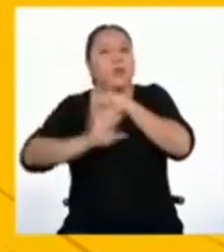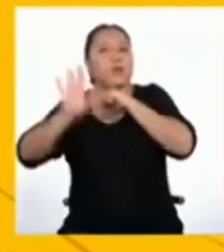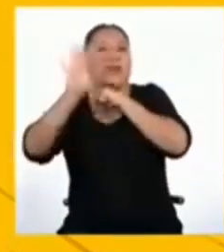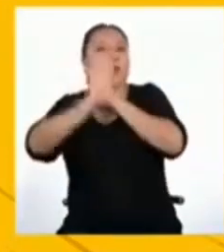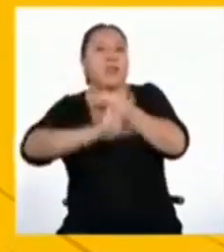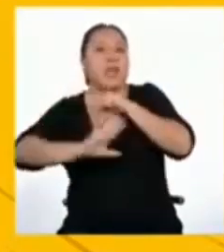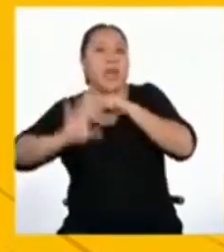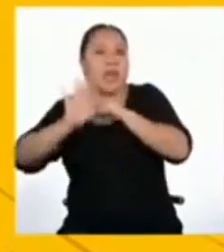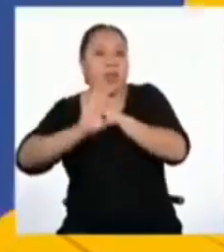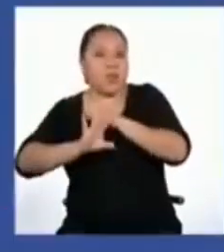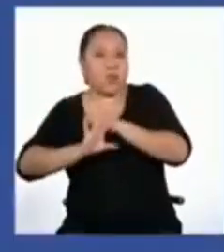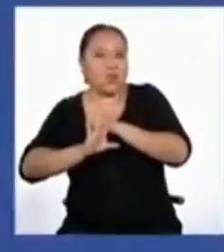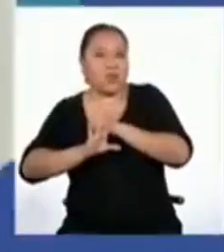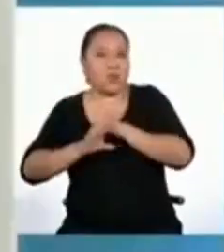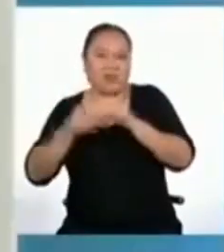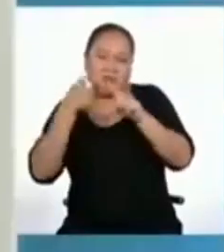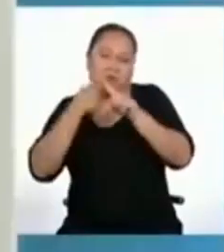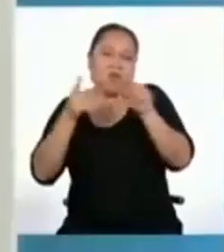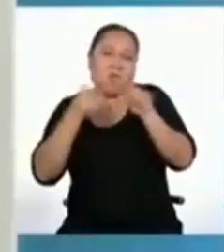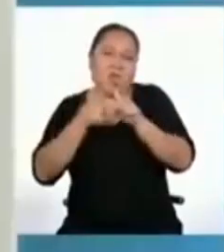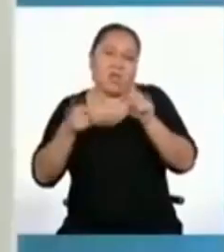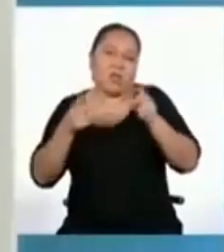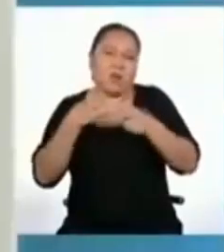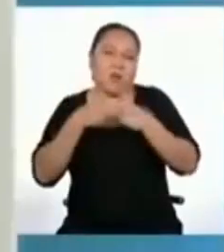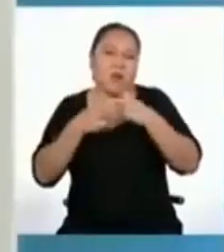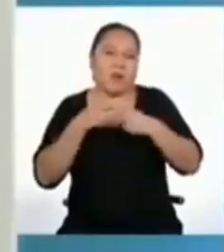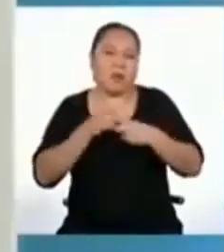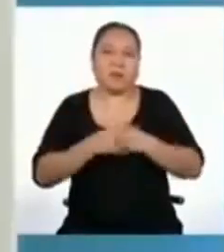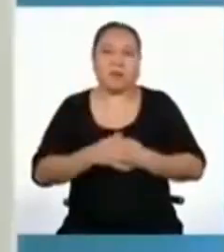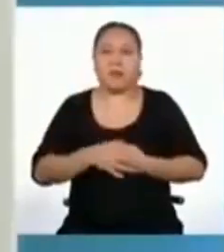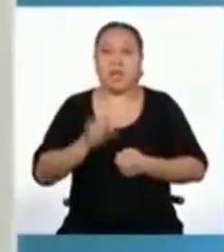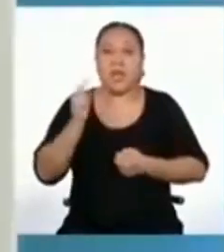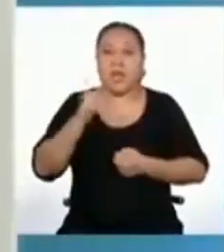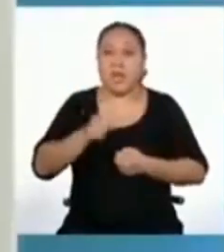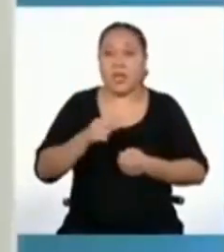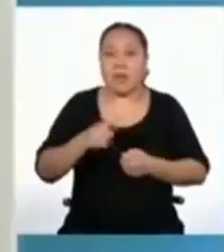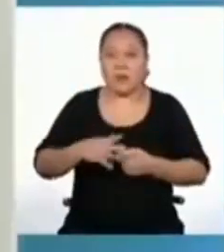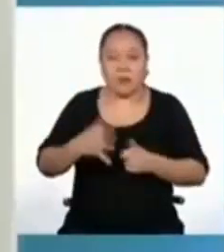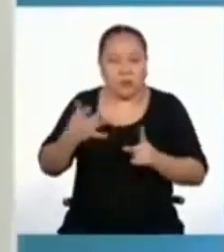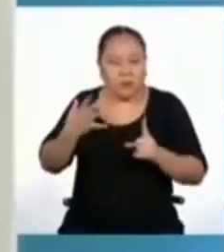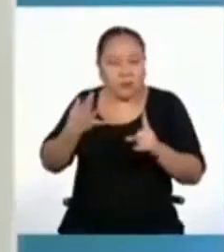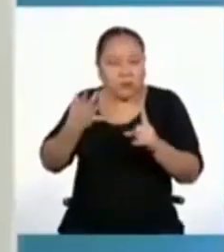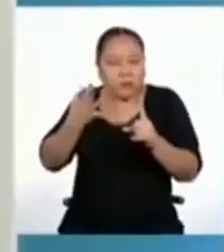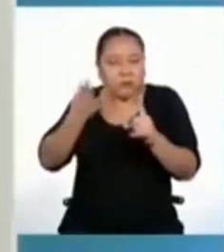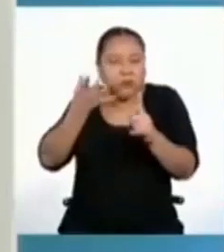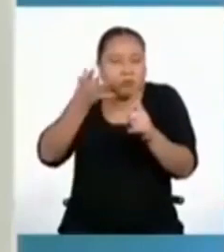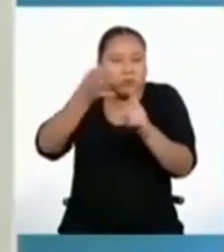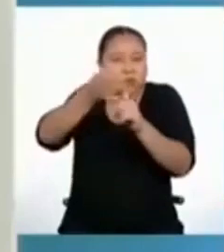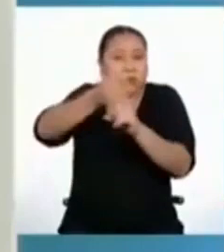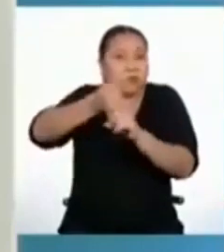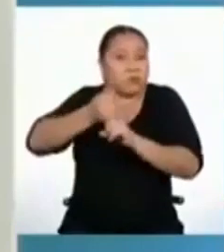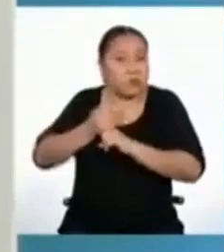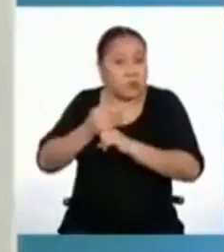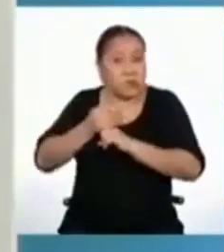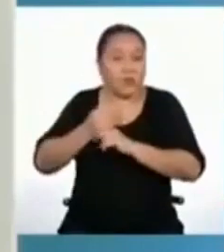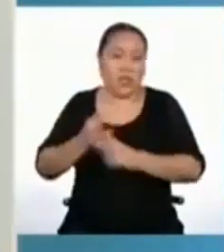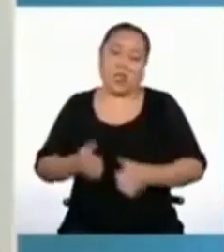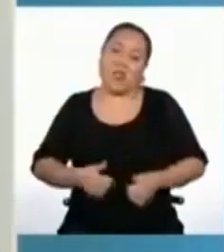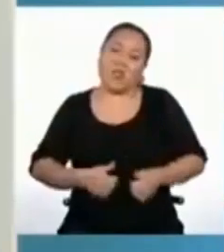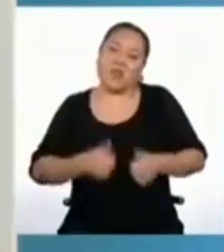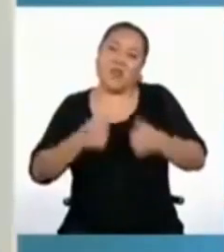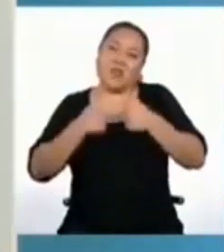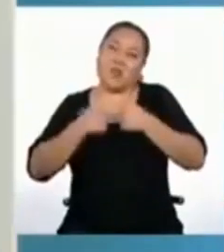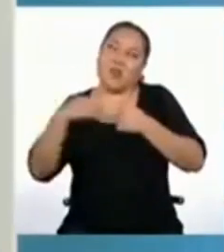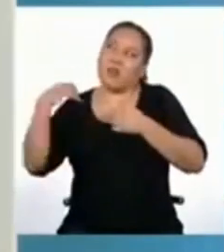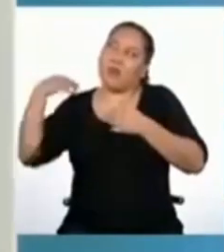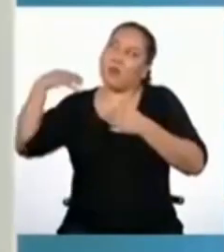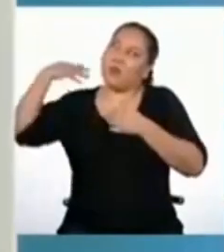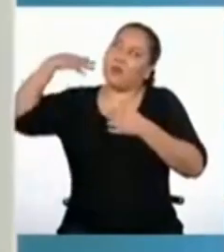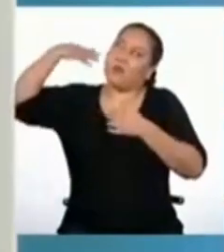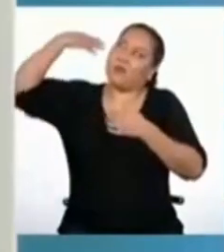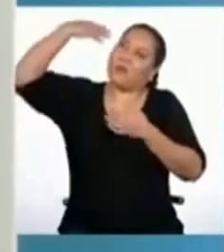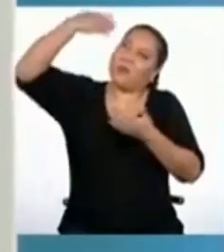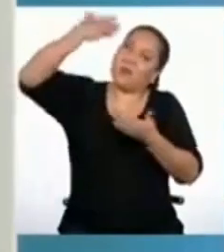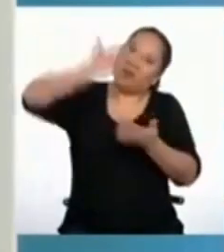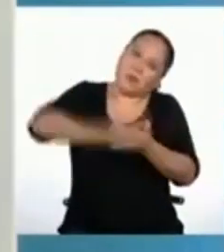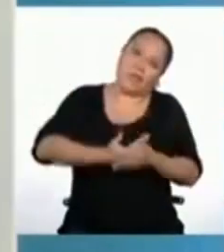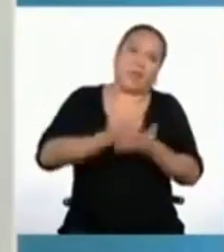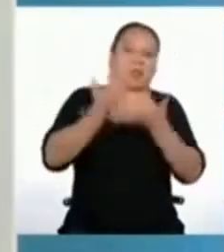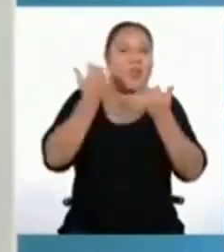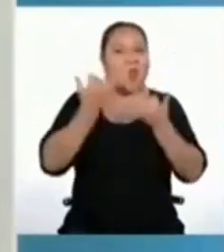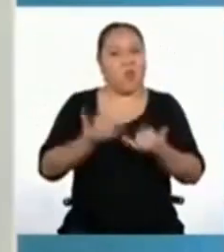contextos adversos. Digamos que así hemos logrado sobrevivir hasta hoy como humanidad.